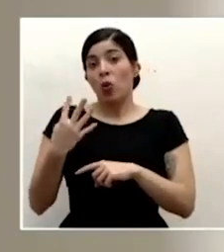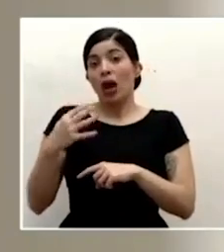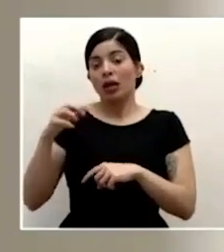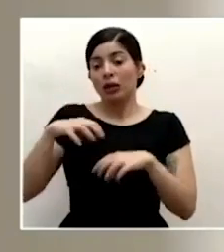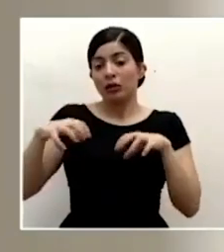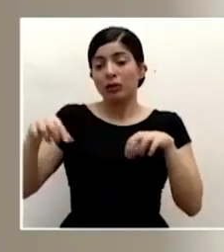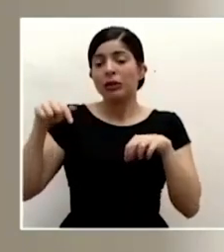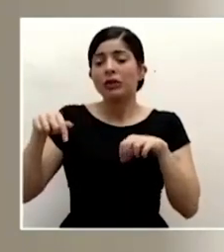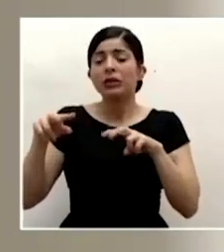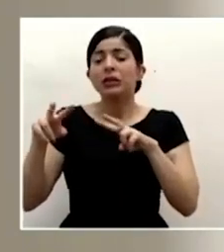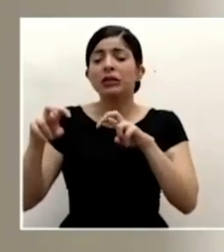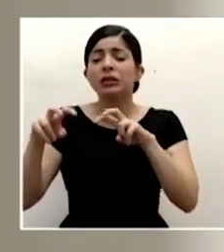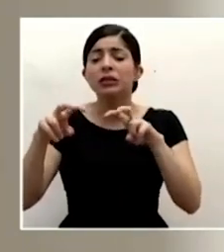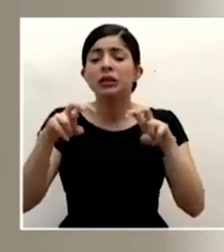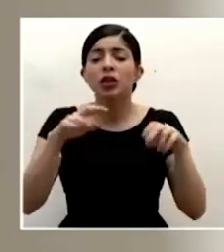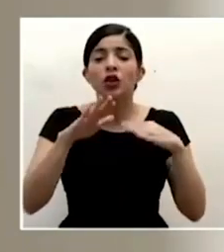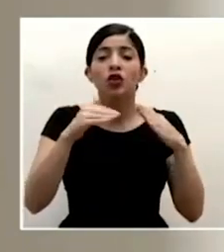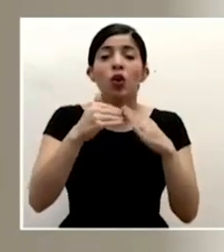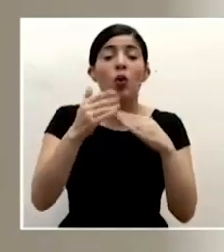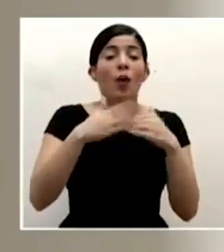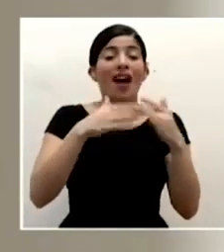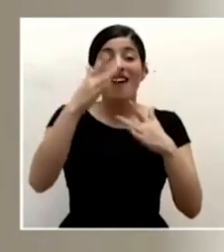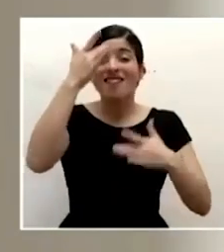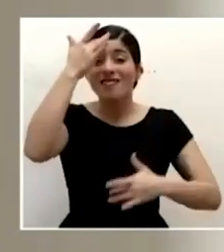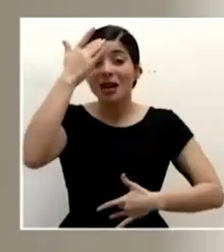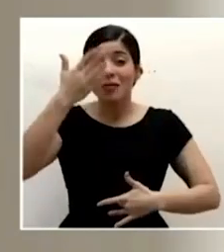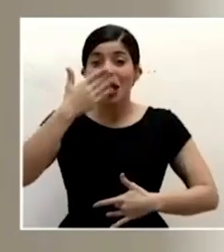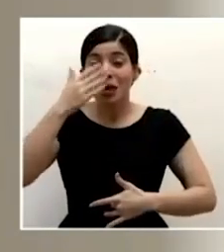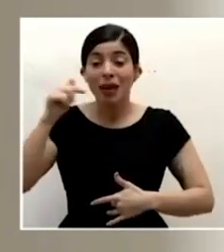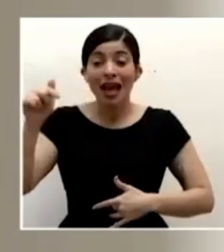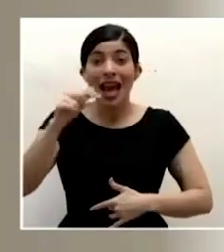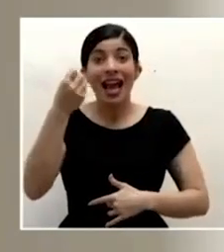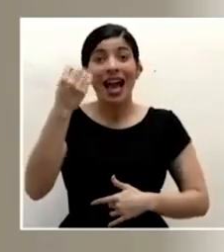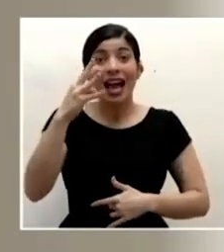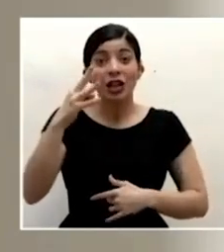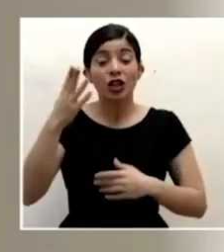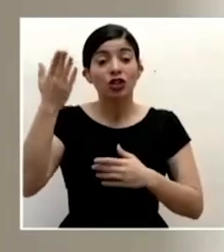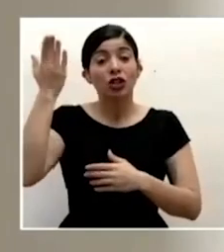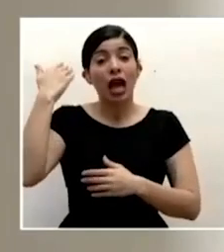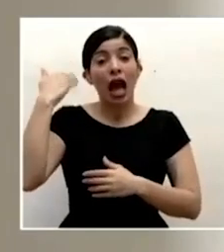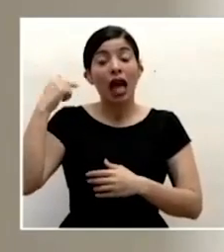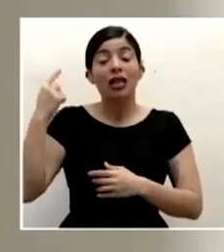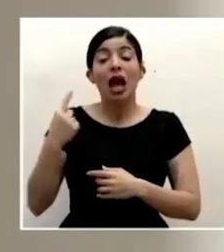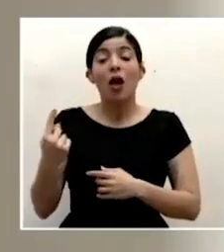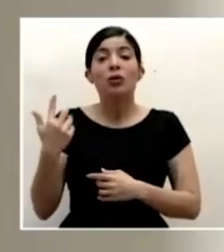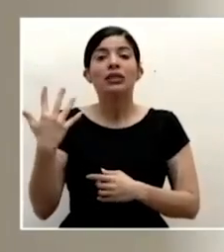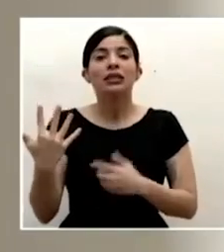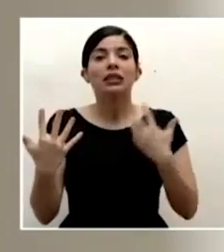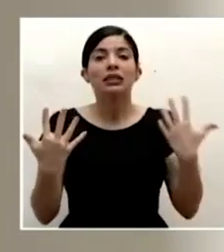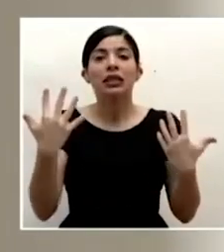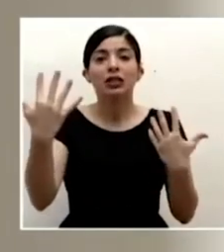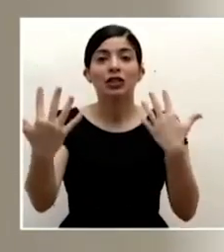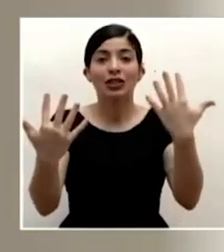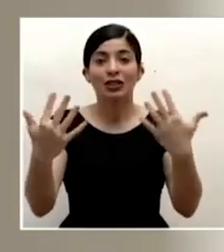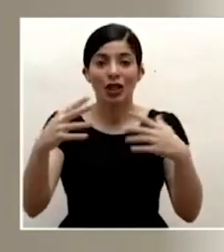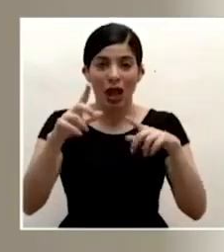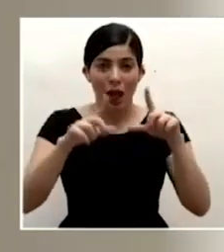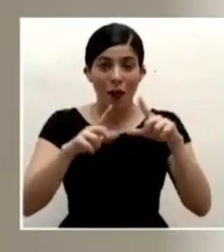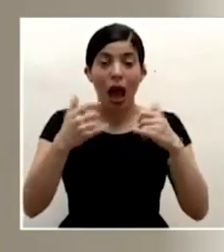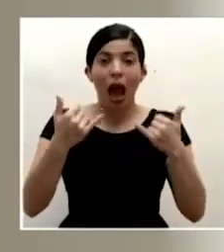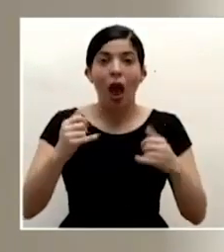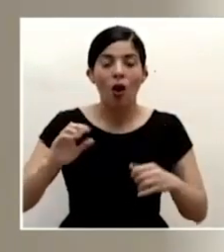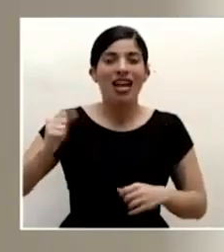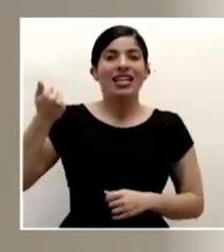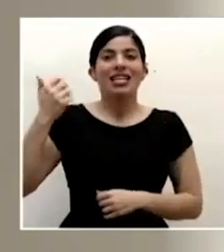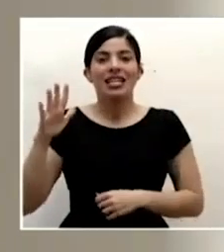graves en esos 14 puntos hemos aumentado de 5 a 15 la capacidad de muestreo y ahí captamos personas que pueden